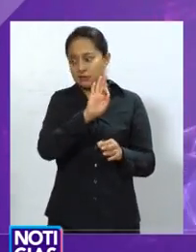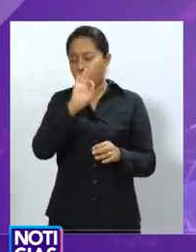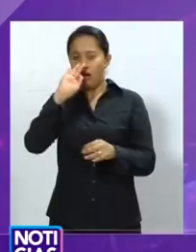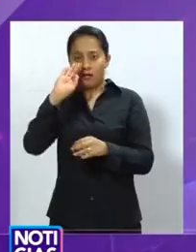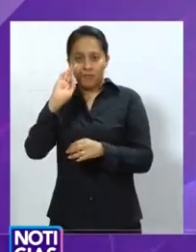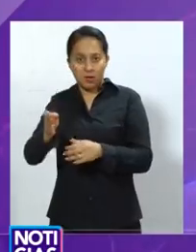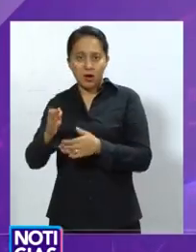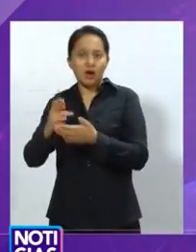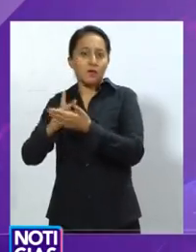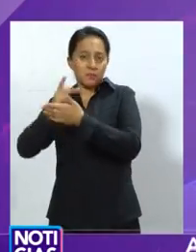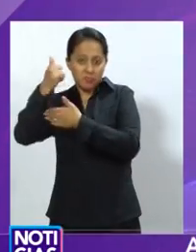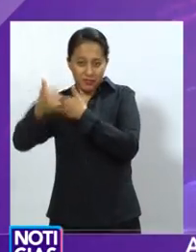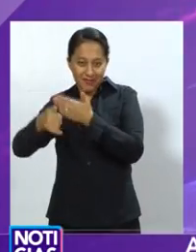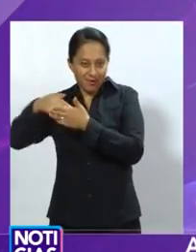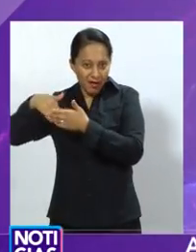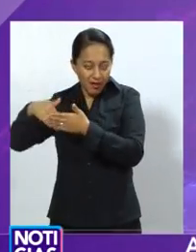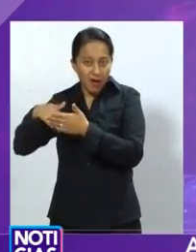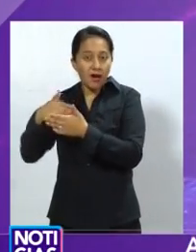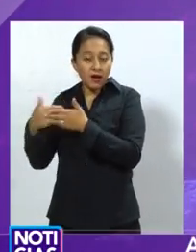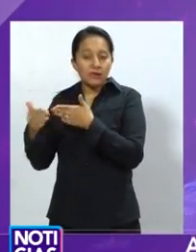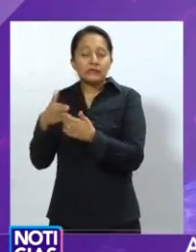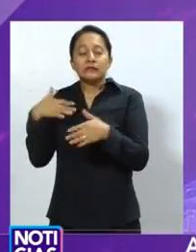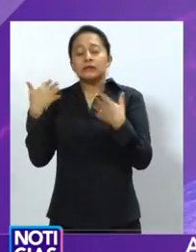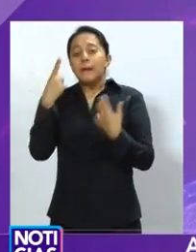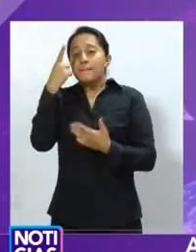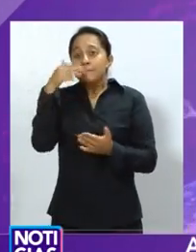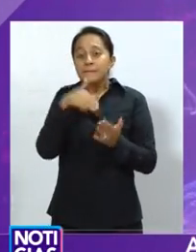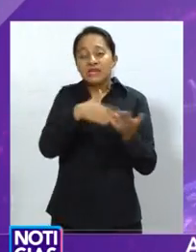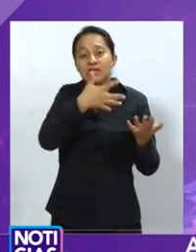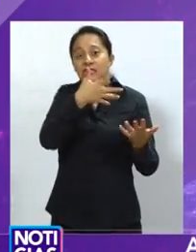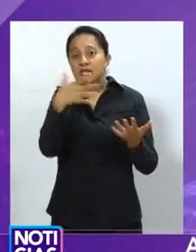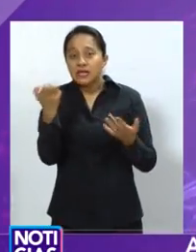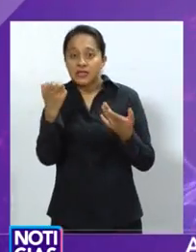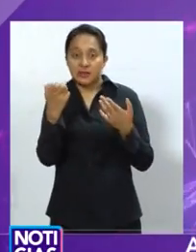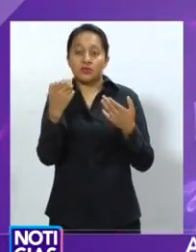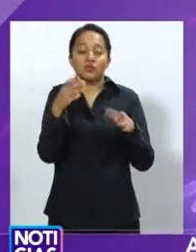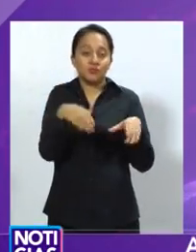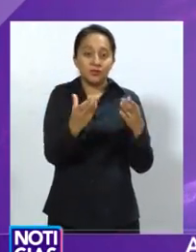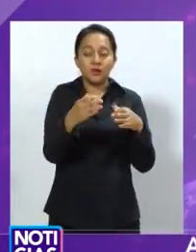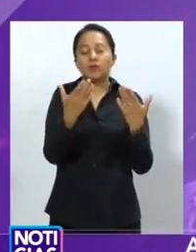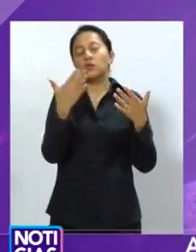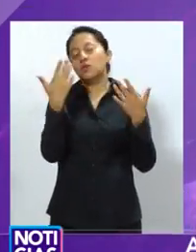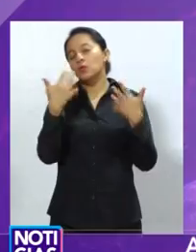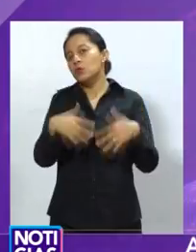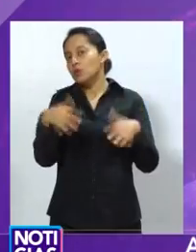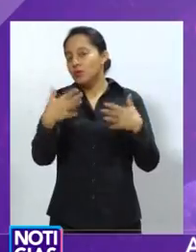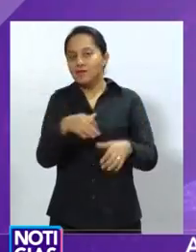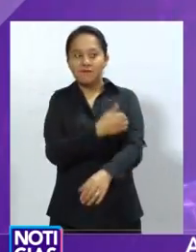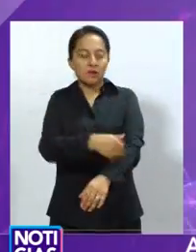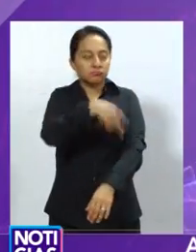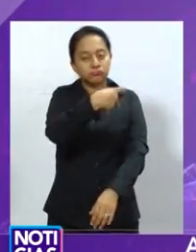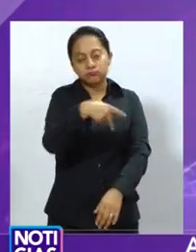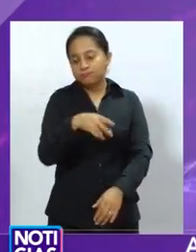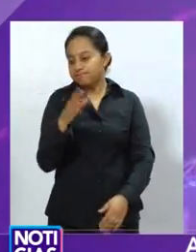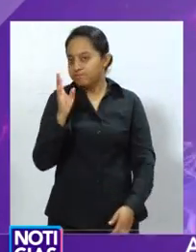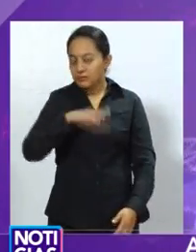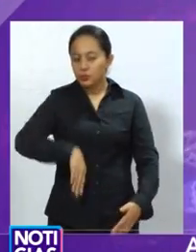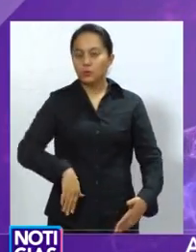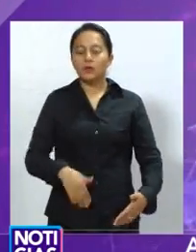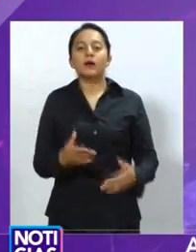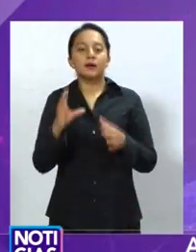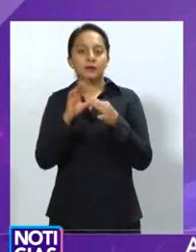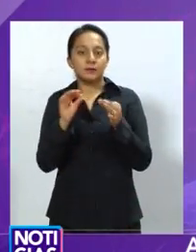sus familias. Los más destacados es que hay la posibilidad de que se concesionen espacios excedentes manejados por ellos a particulares.